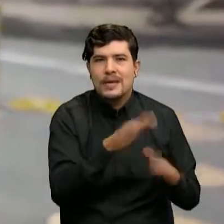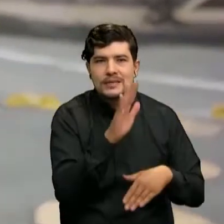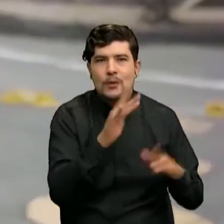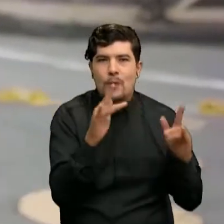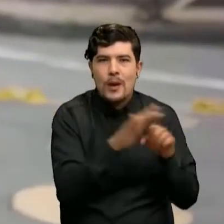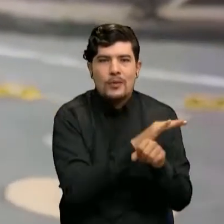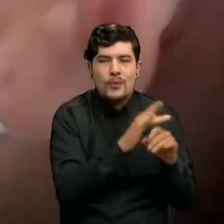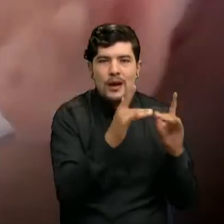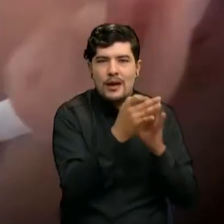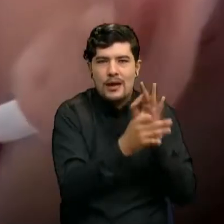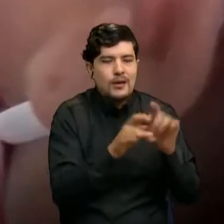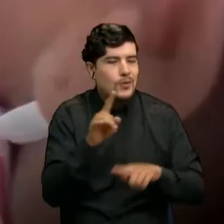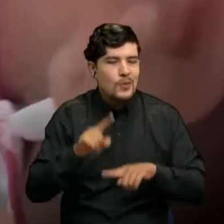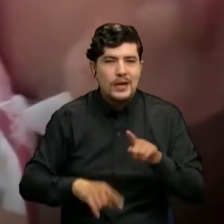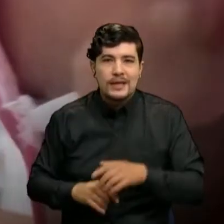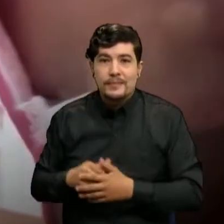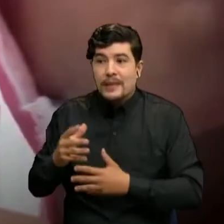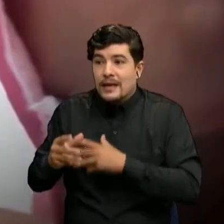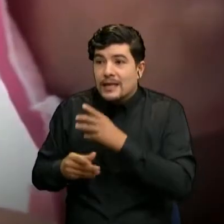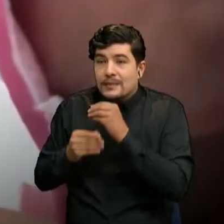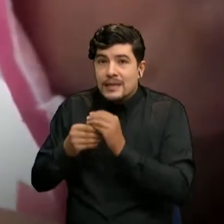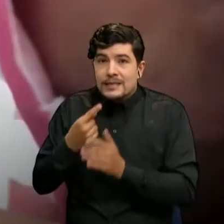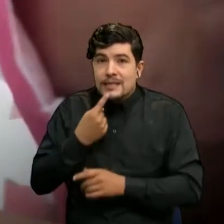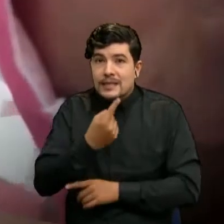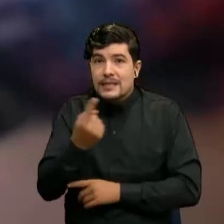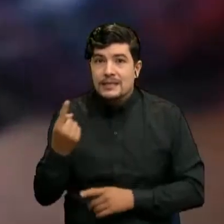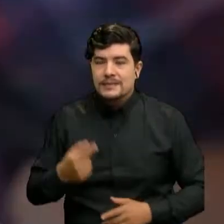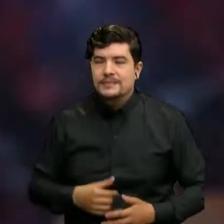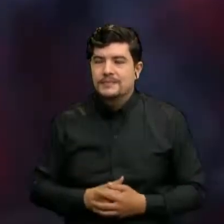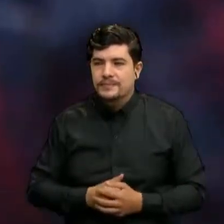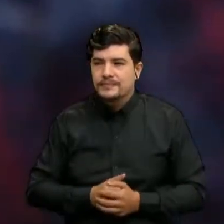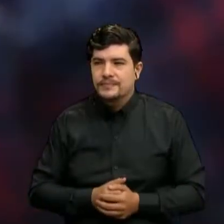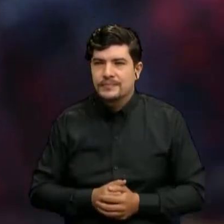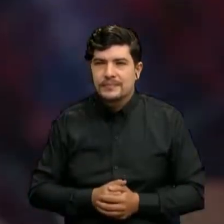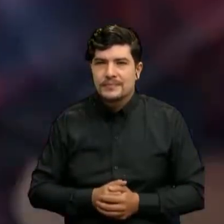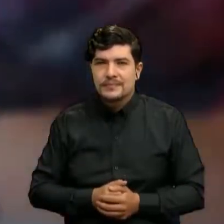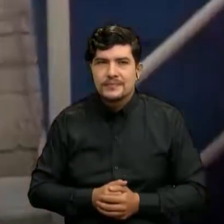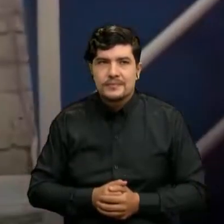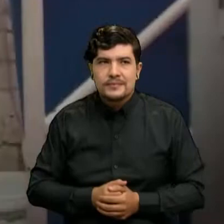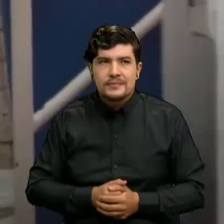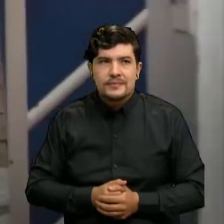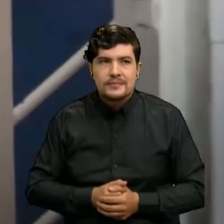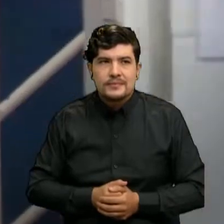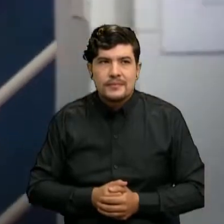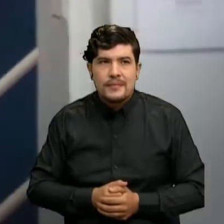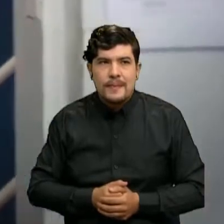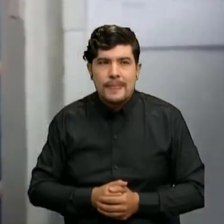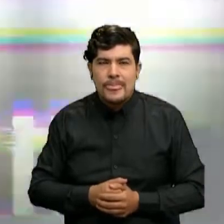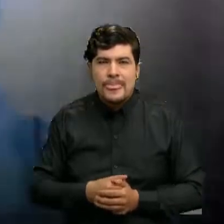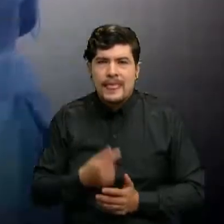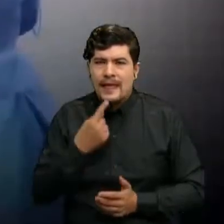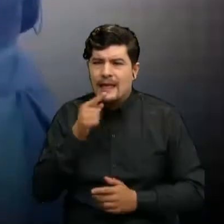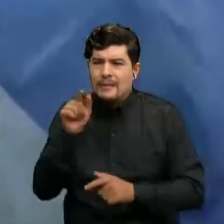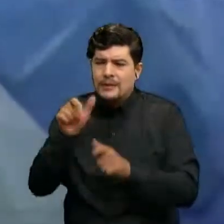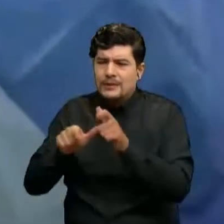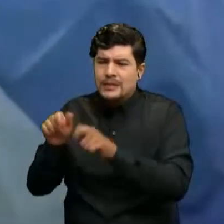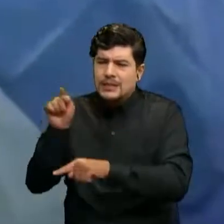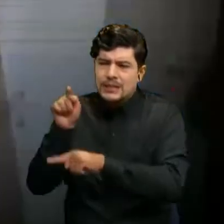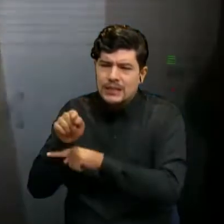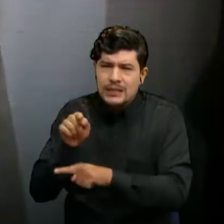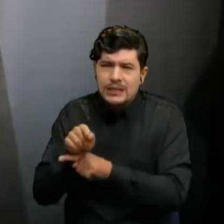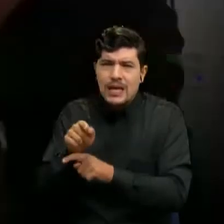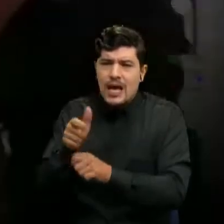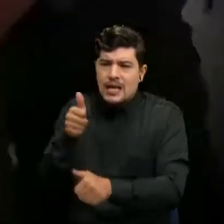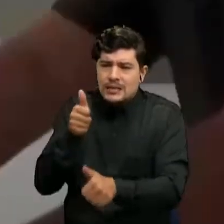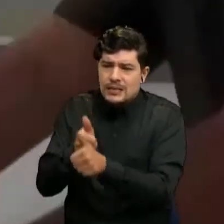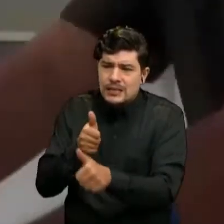decirles hoy, tanto que critican que no haya asistencia médica o que pronto no se atiende